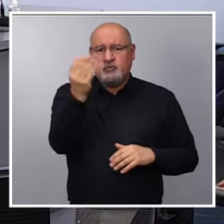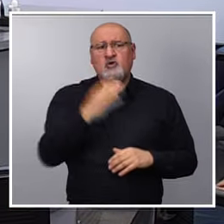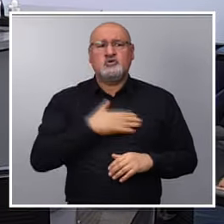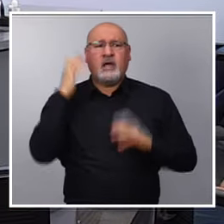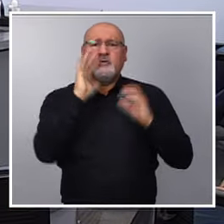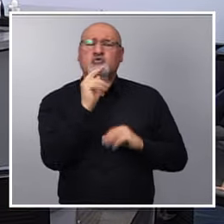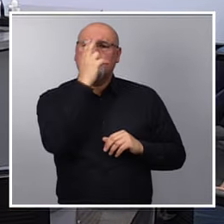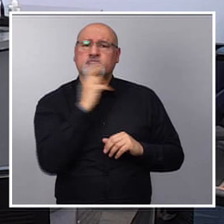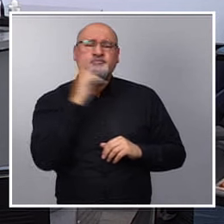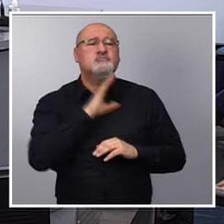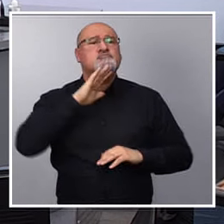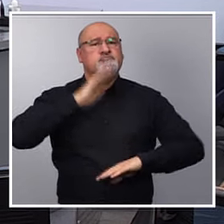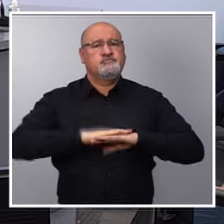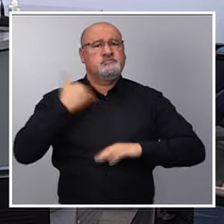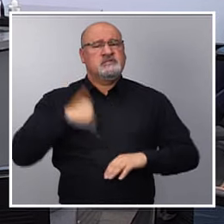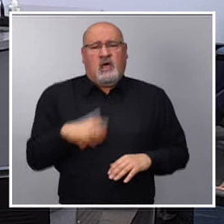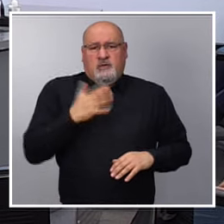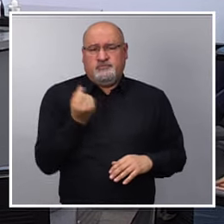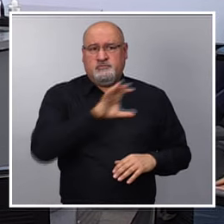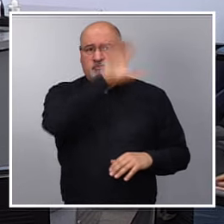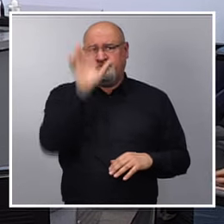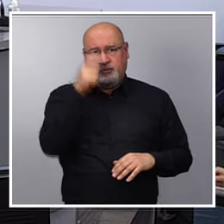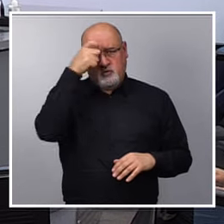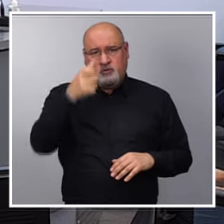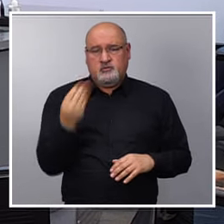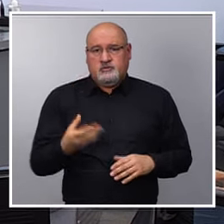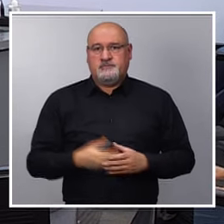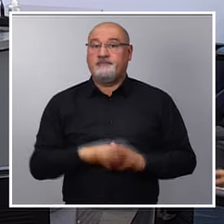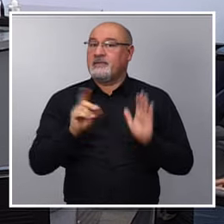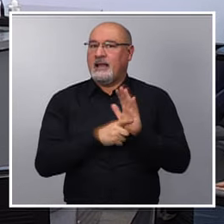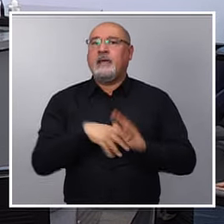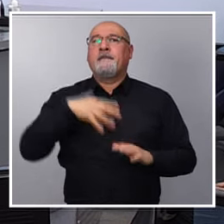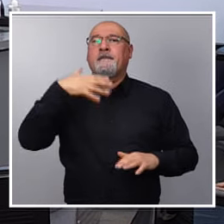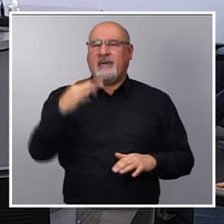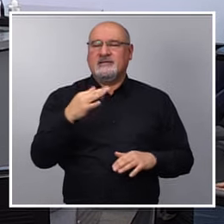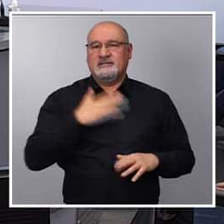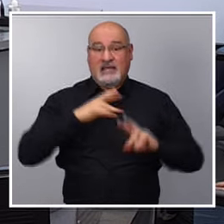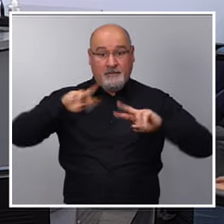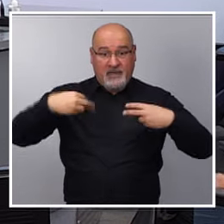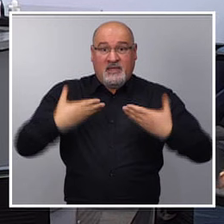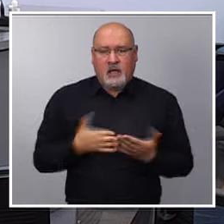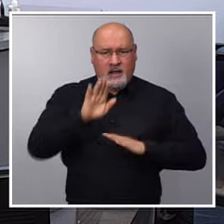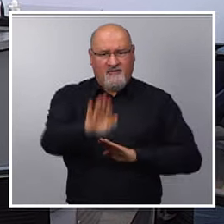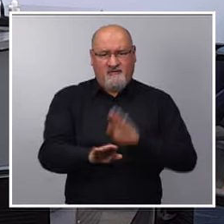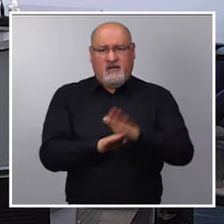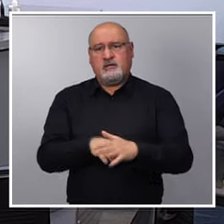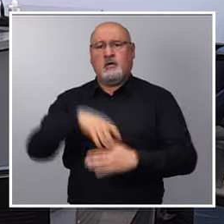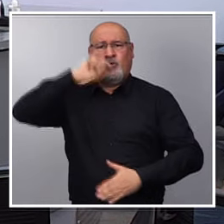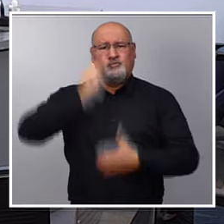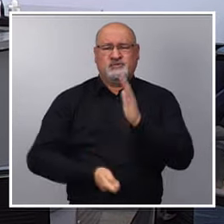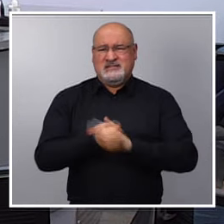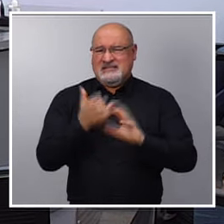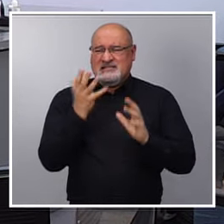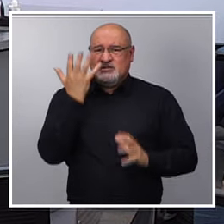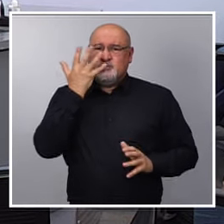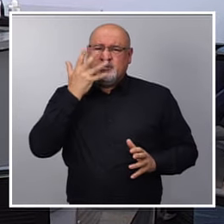en nuestro país. Además, esta ley, creo que esto es muy importante, nos va a permitir avanzar contra la crueldad, la especial crueldad